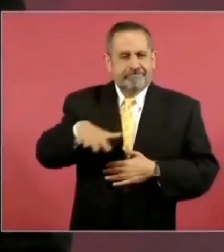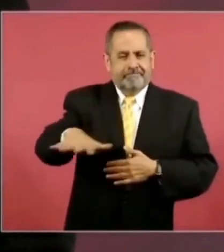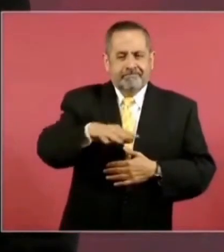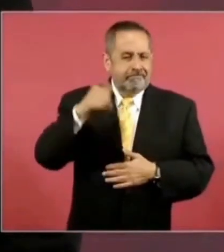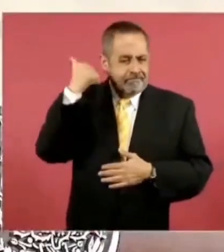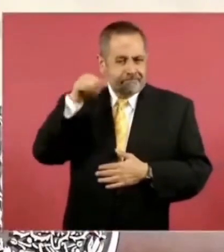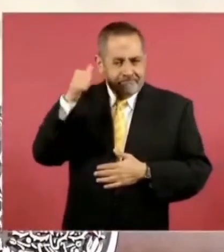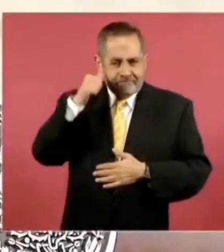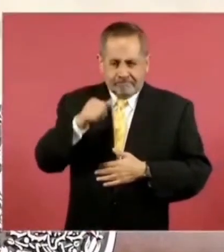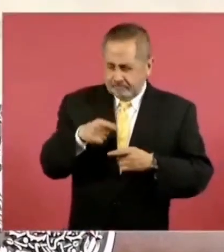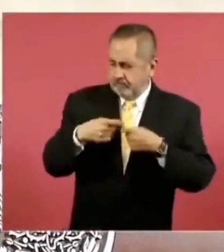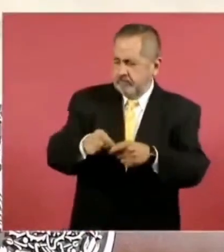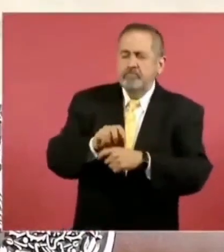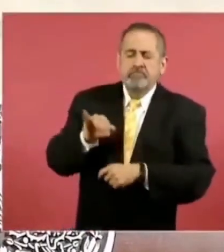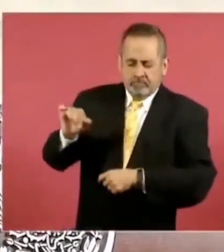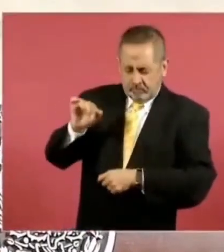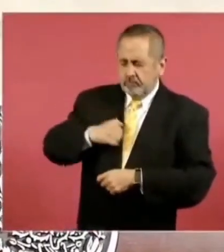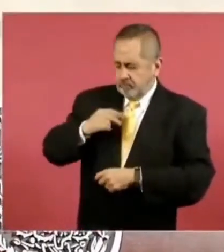de Acapulco,